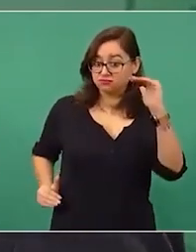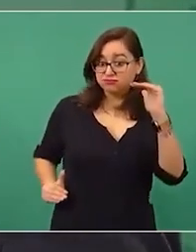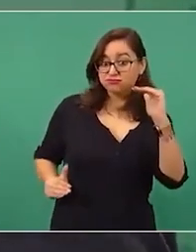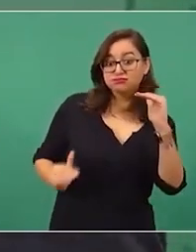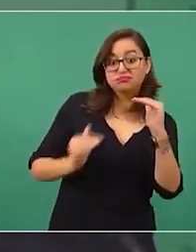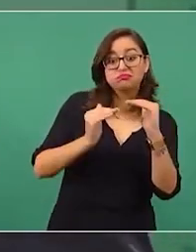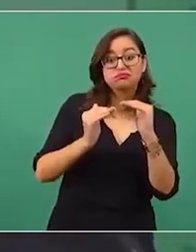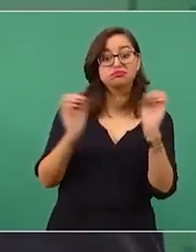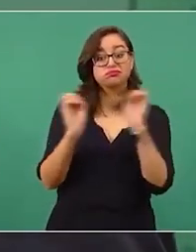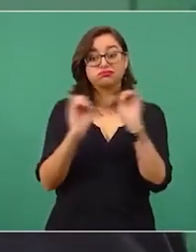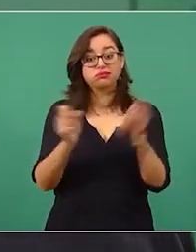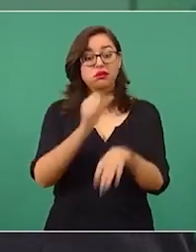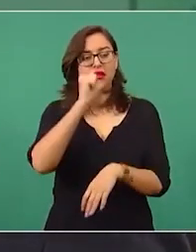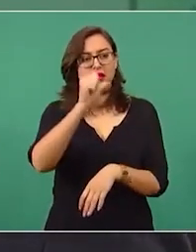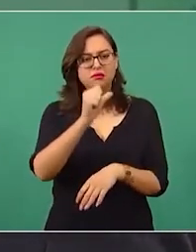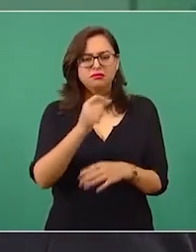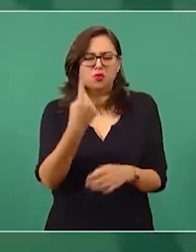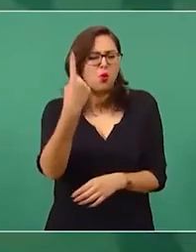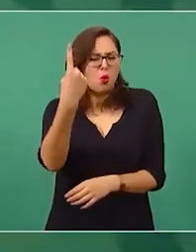lo de las vacunas